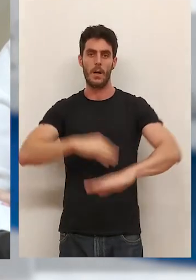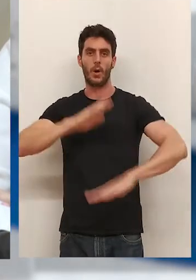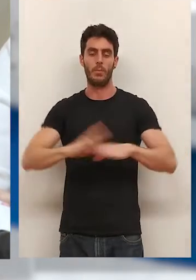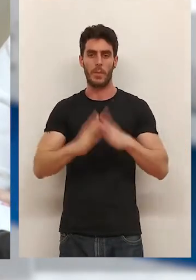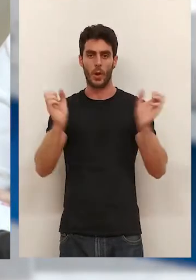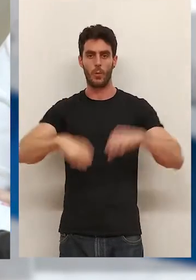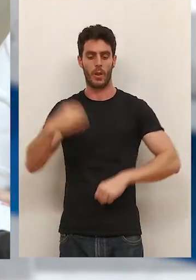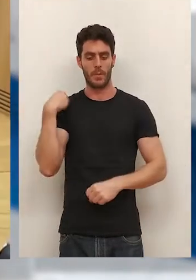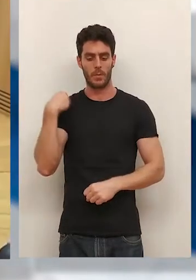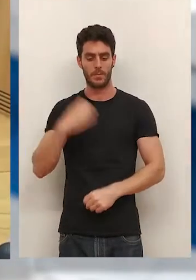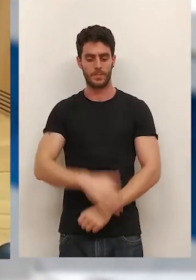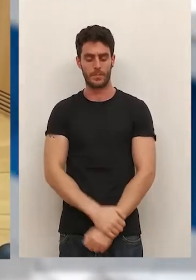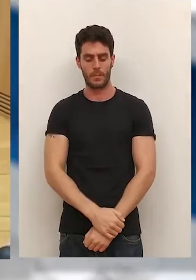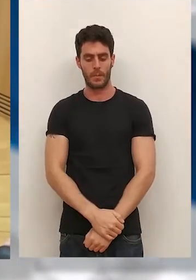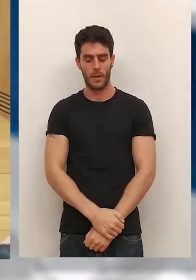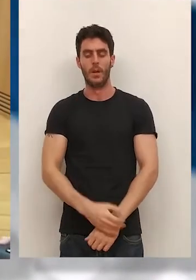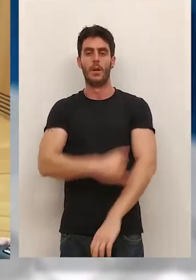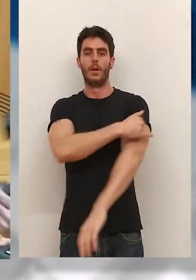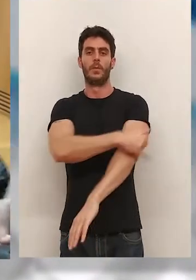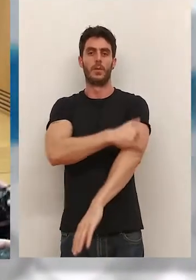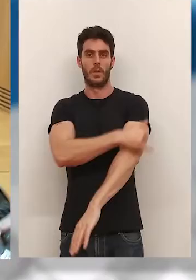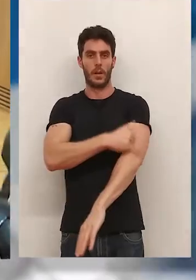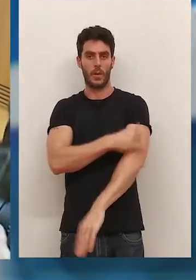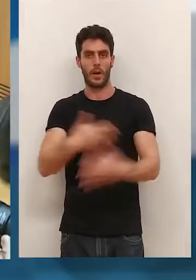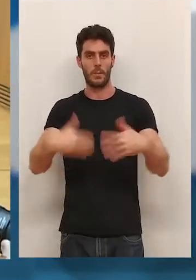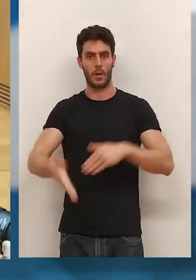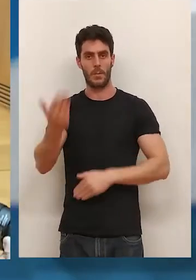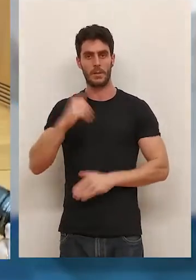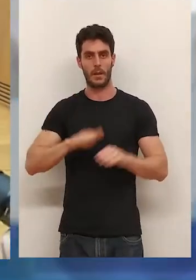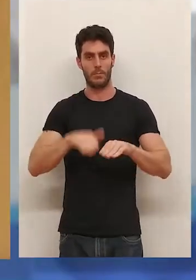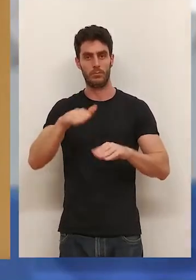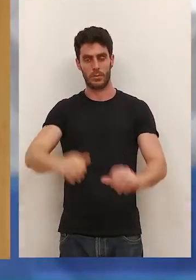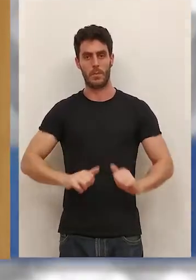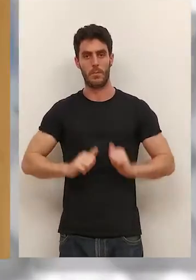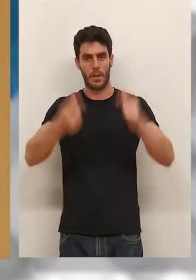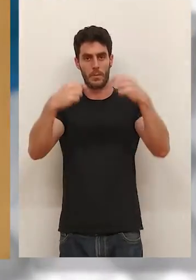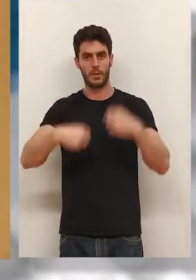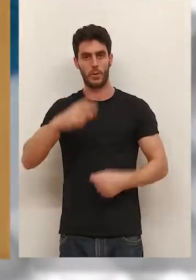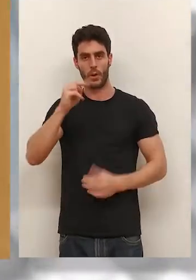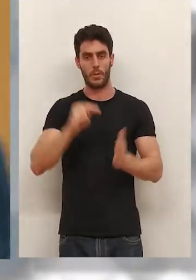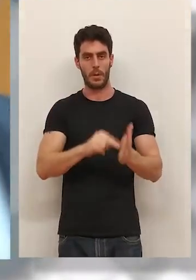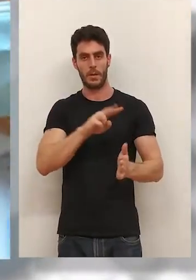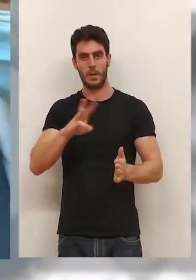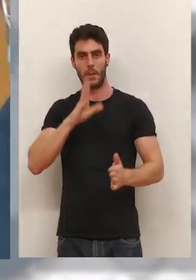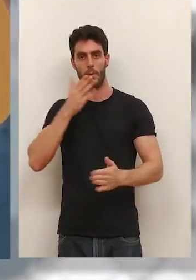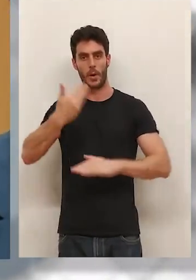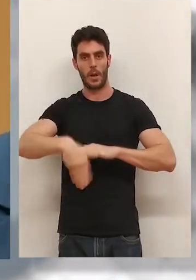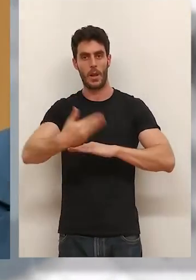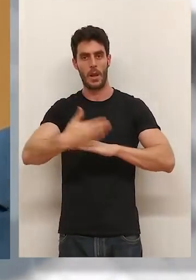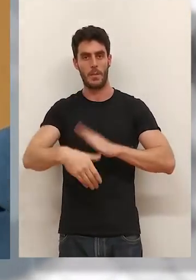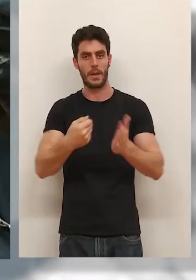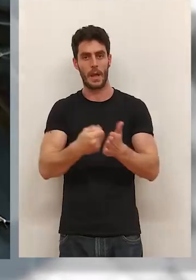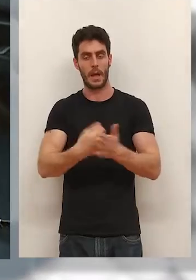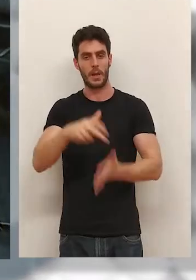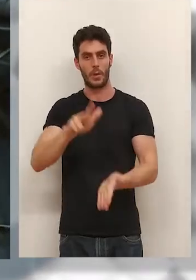acuerdo del gobierno. El gobierno de La Rioja dio el miércoles el primer paso hacia los presupuestos de 2023 al aprobar un límite de gasto de